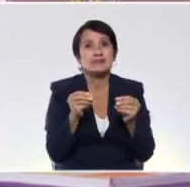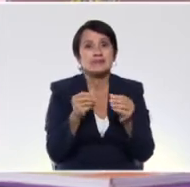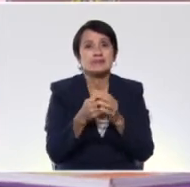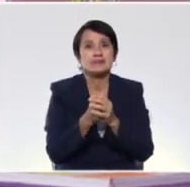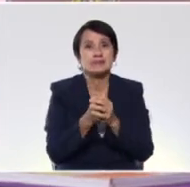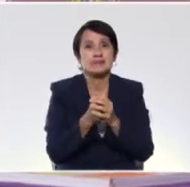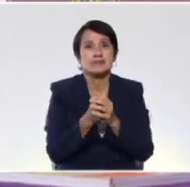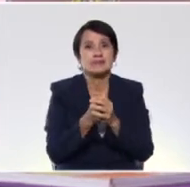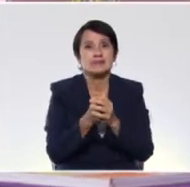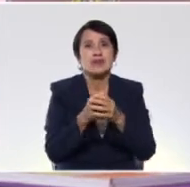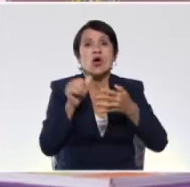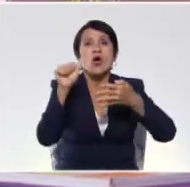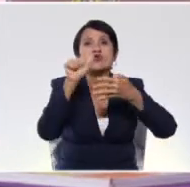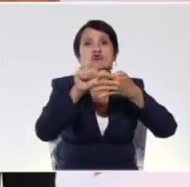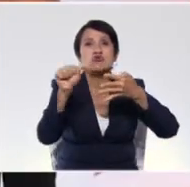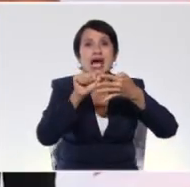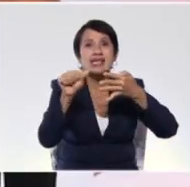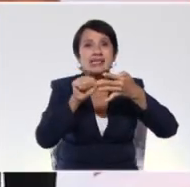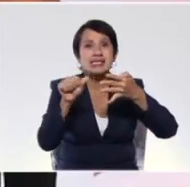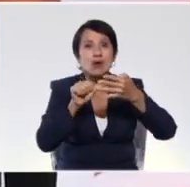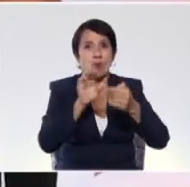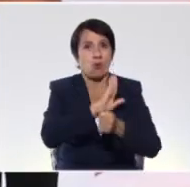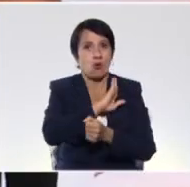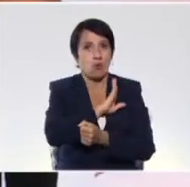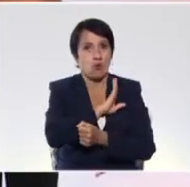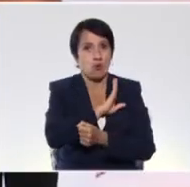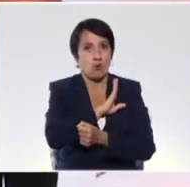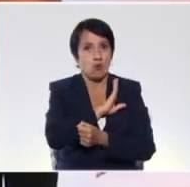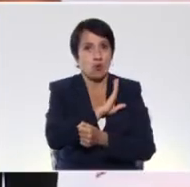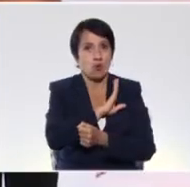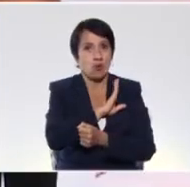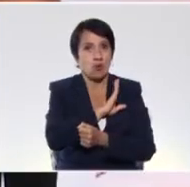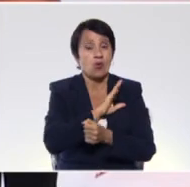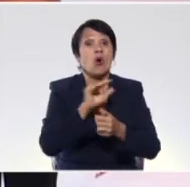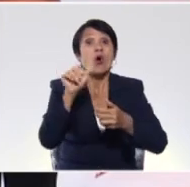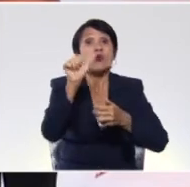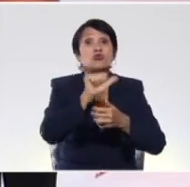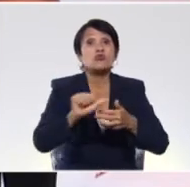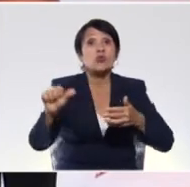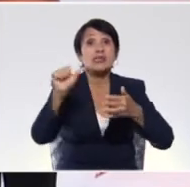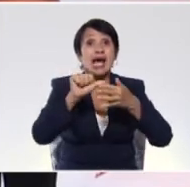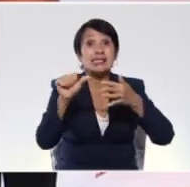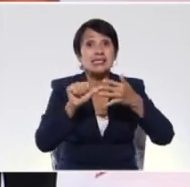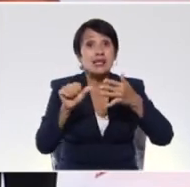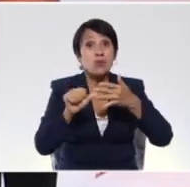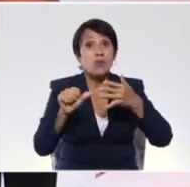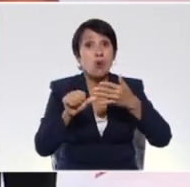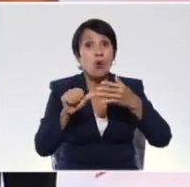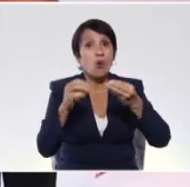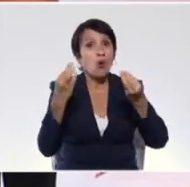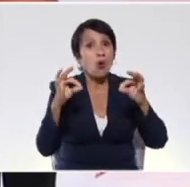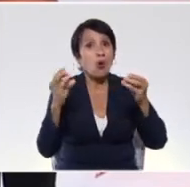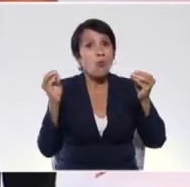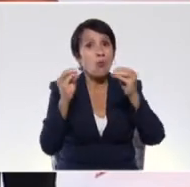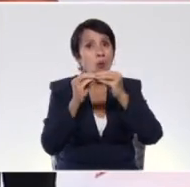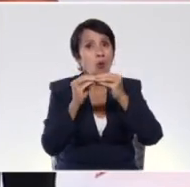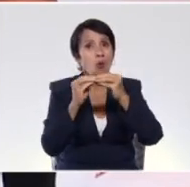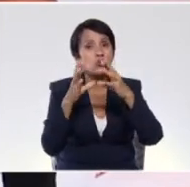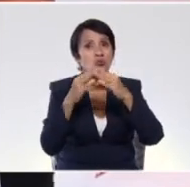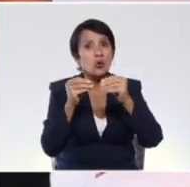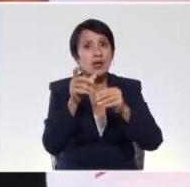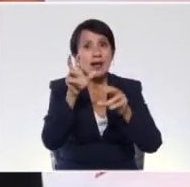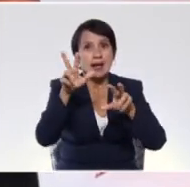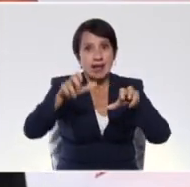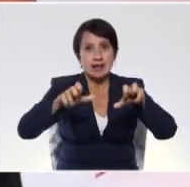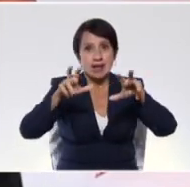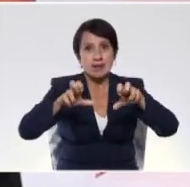sustantivos propios, en los sustantivos comunes, ok, también designan a personas,